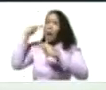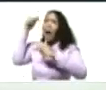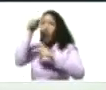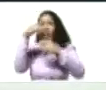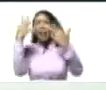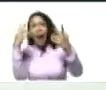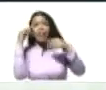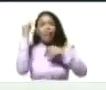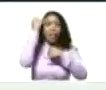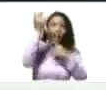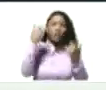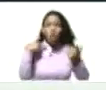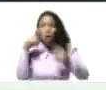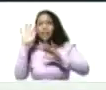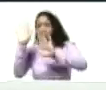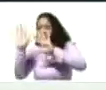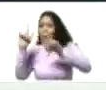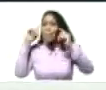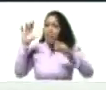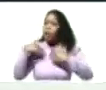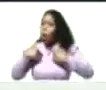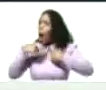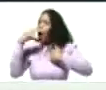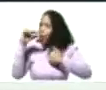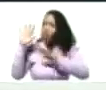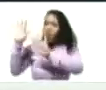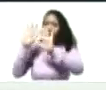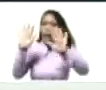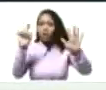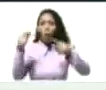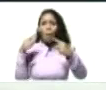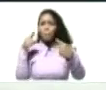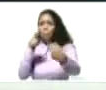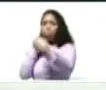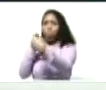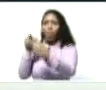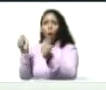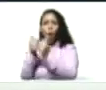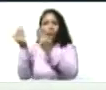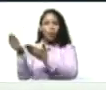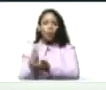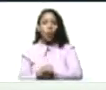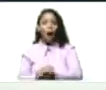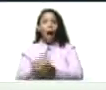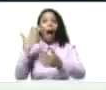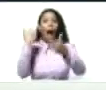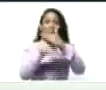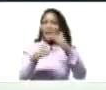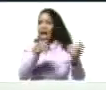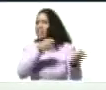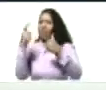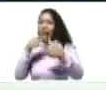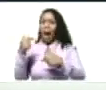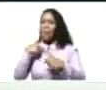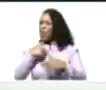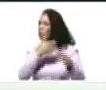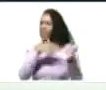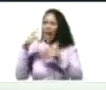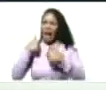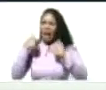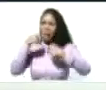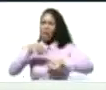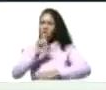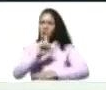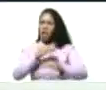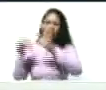terminar esta idea. decía yo. Espérense. Yo estoy peleando con ellos. Hay que sacarlo de aquí. A mí no me va a sacar nadie de aquí. Y dije.